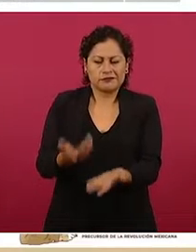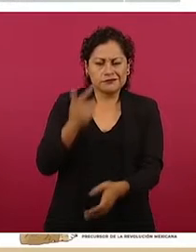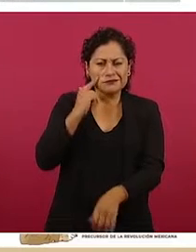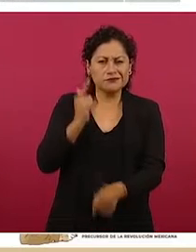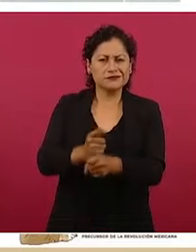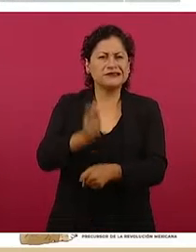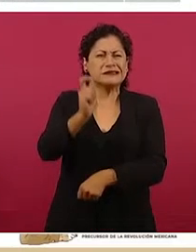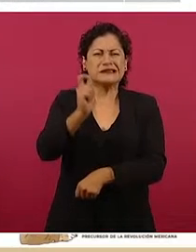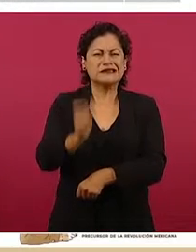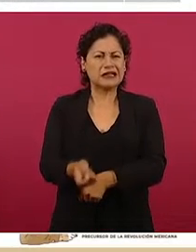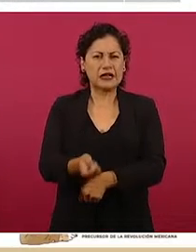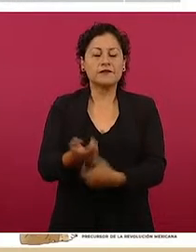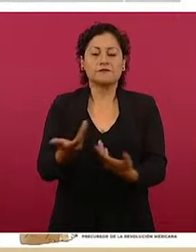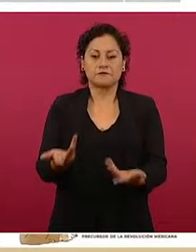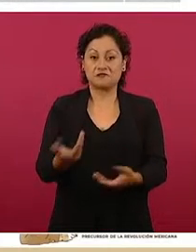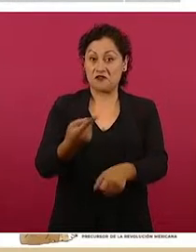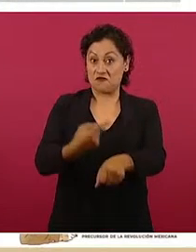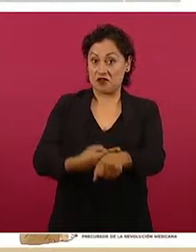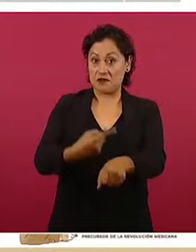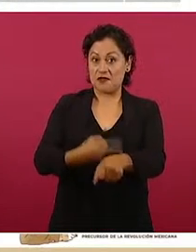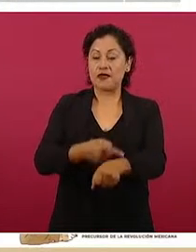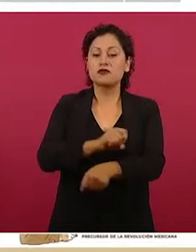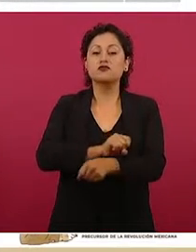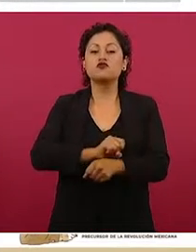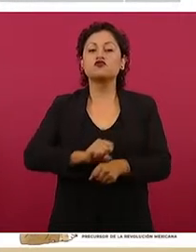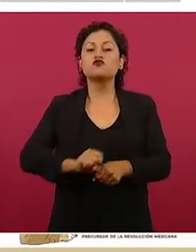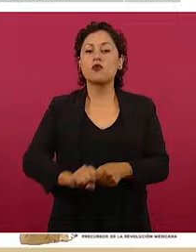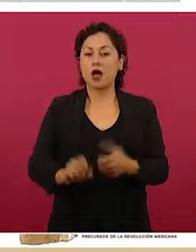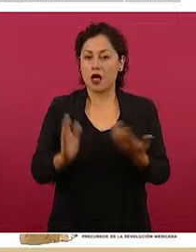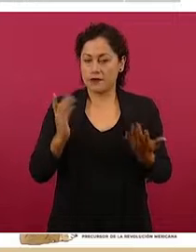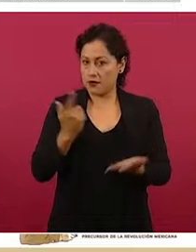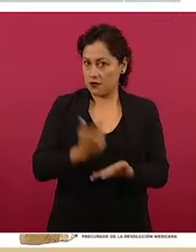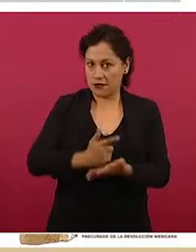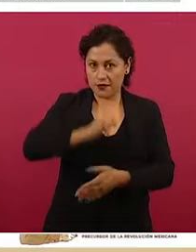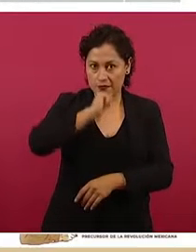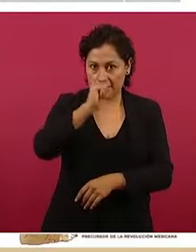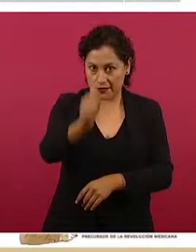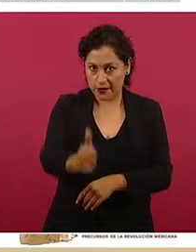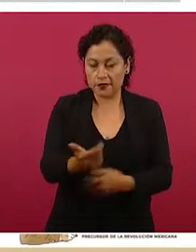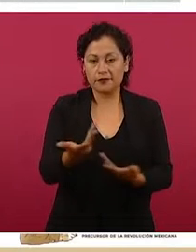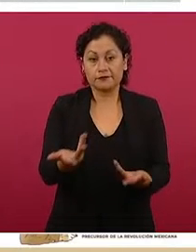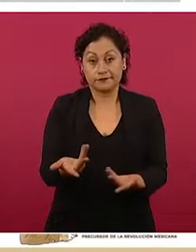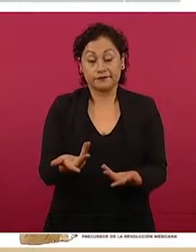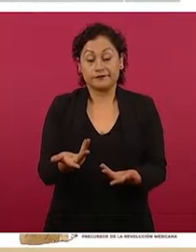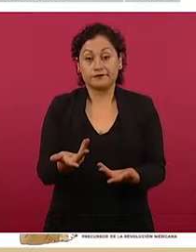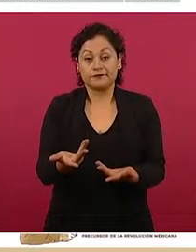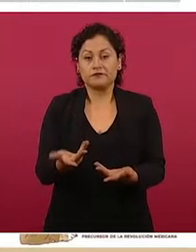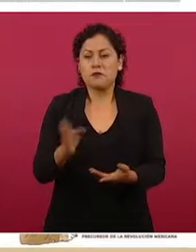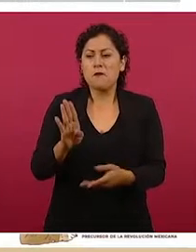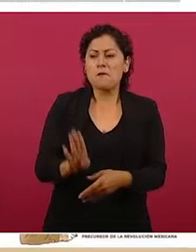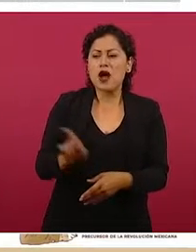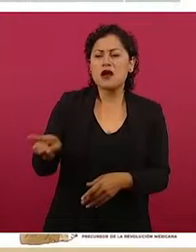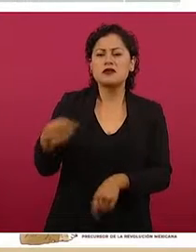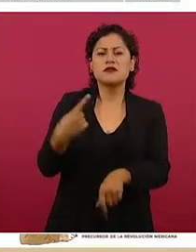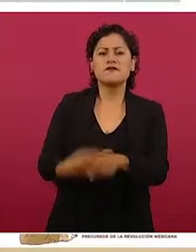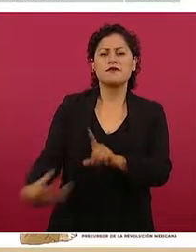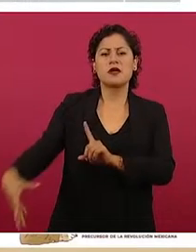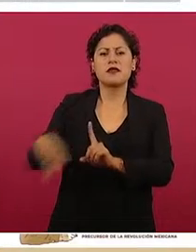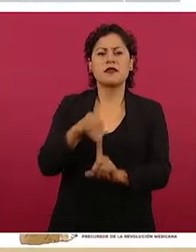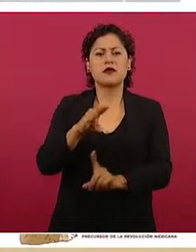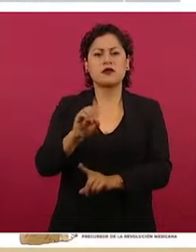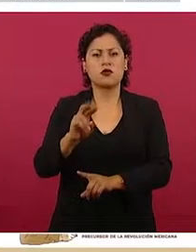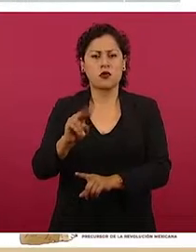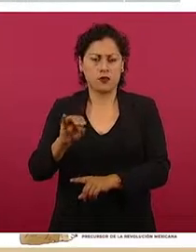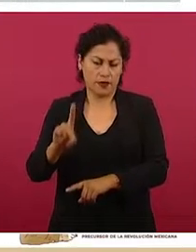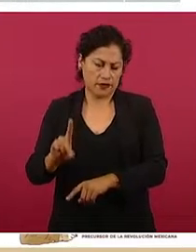mayormente leve en las personas. Hay síntomas muy parecidos al catarro común, esto suelen darlo los